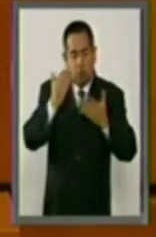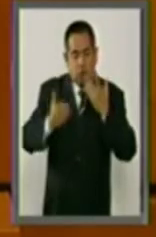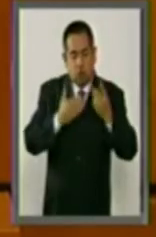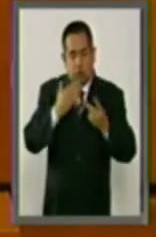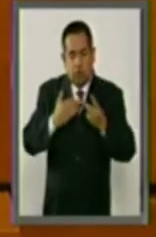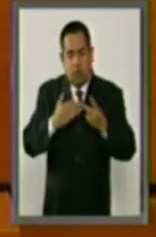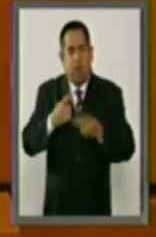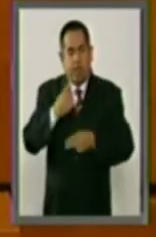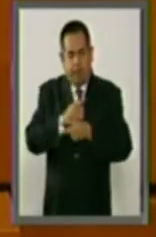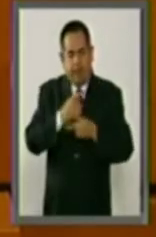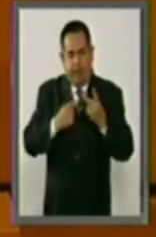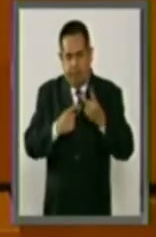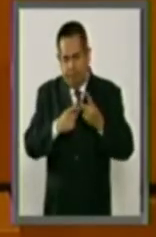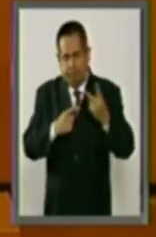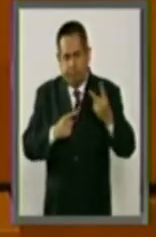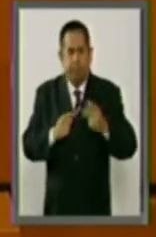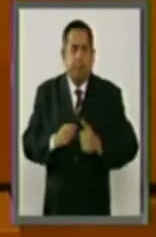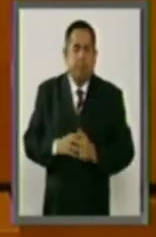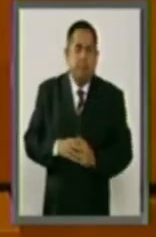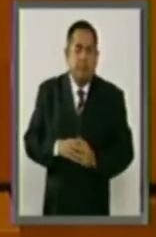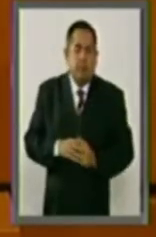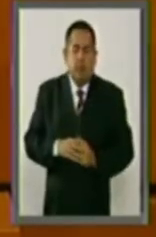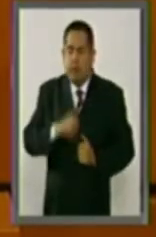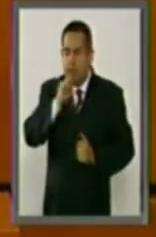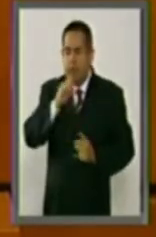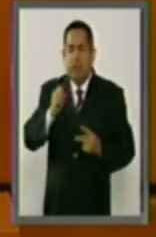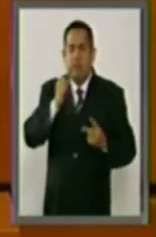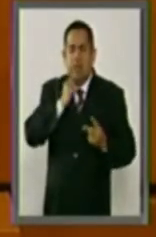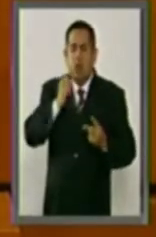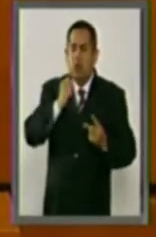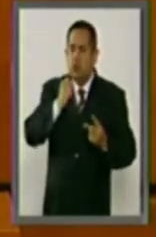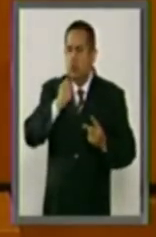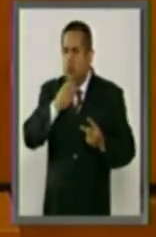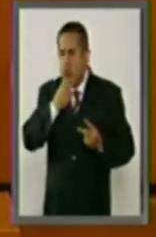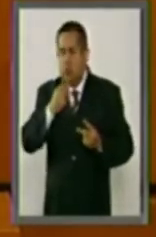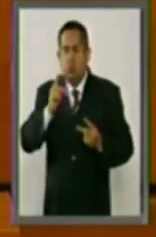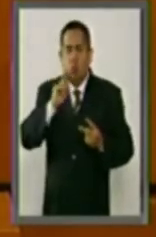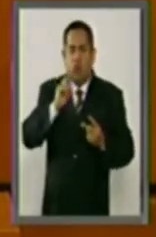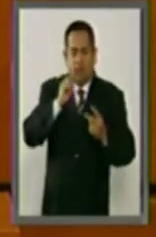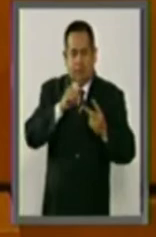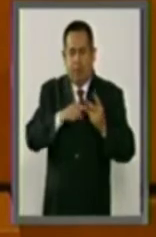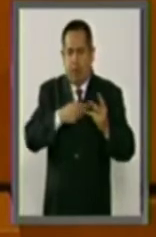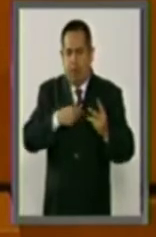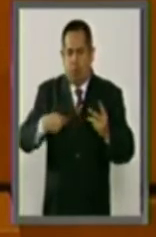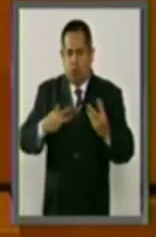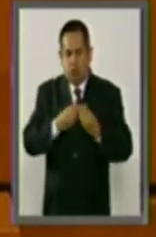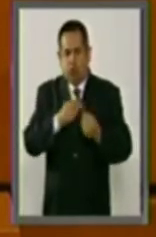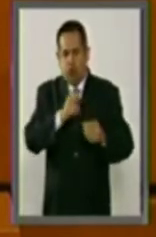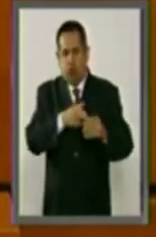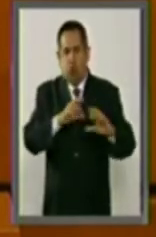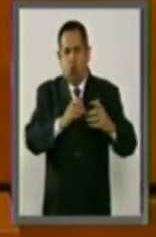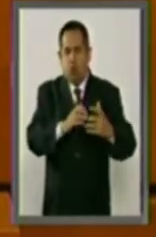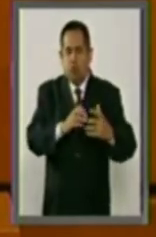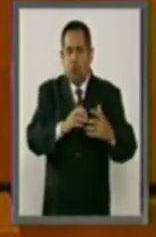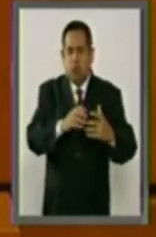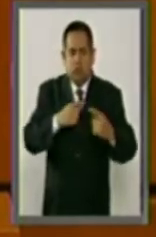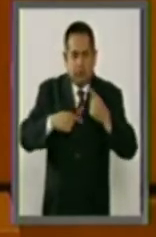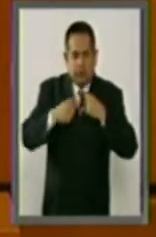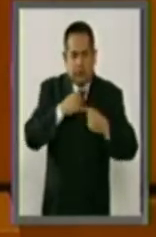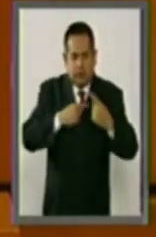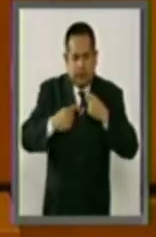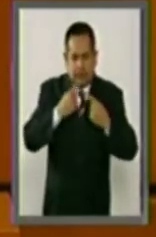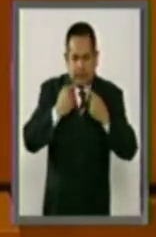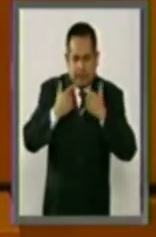Primera, y a los senadores y senadoras integrantes de estas comisiones, por el esfuerzo conjunto para